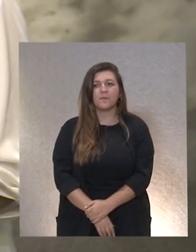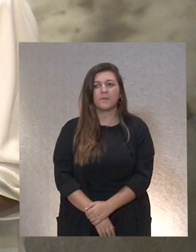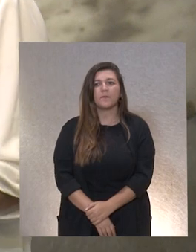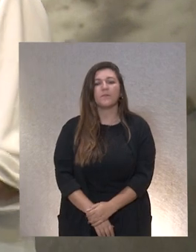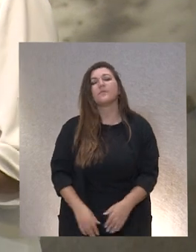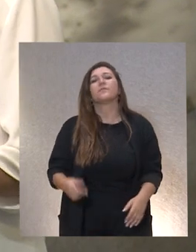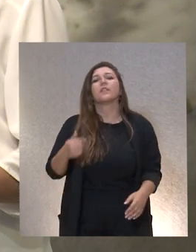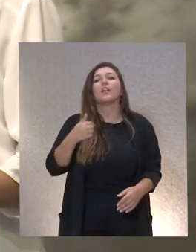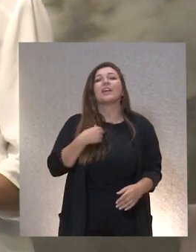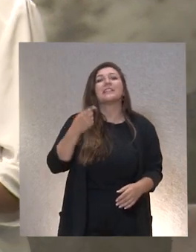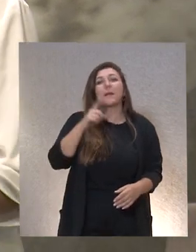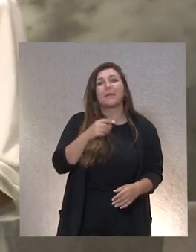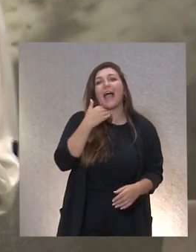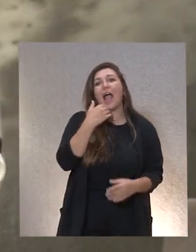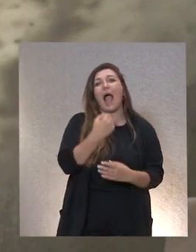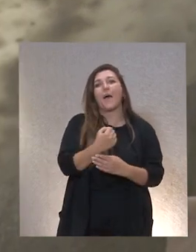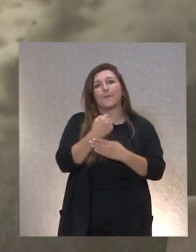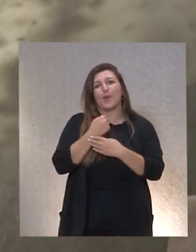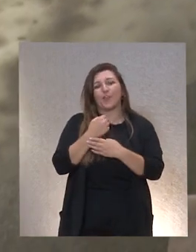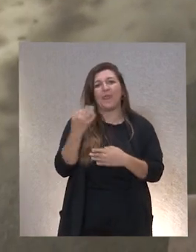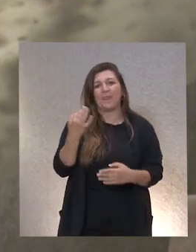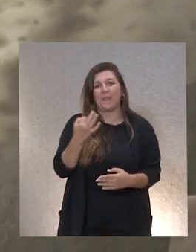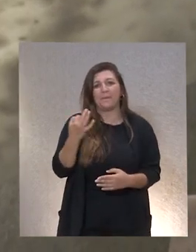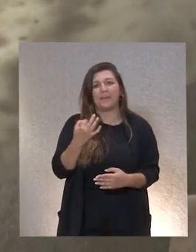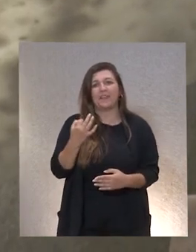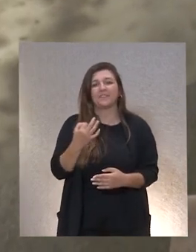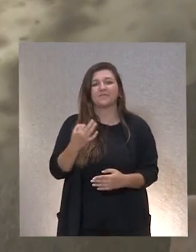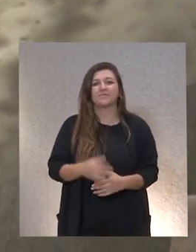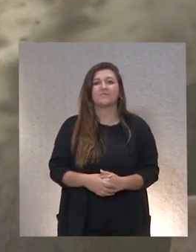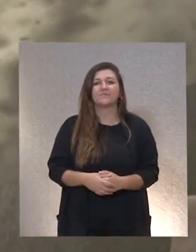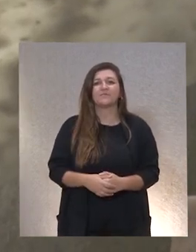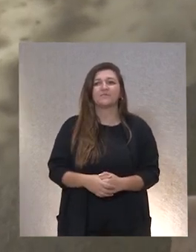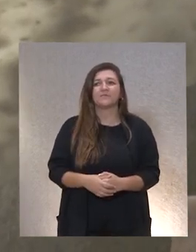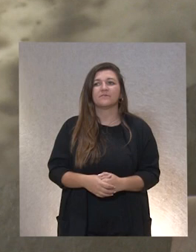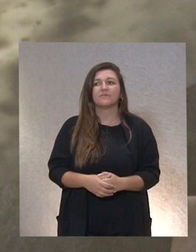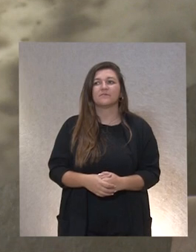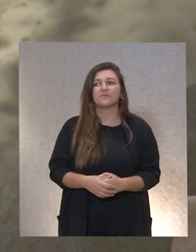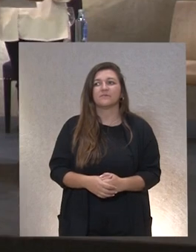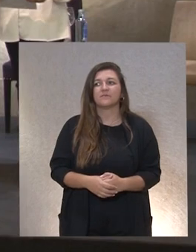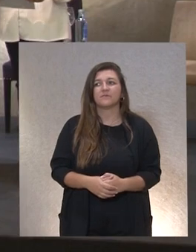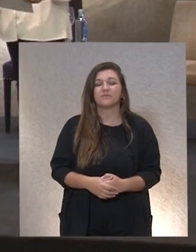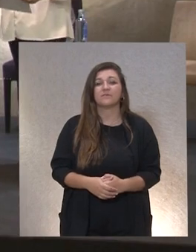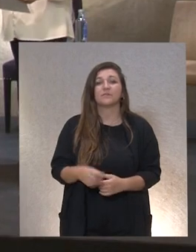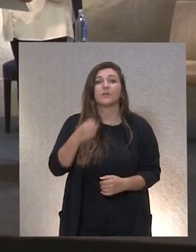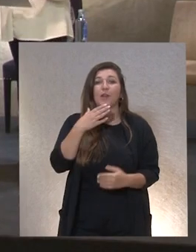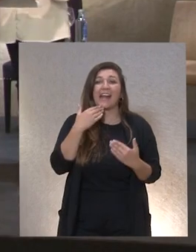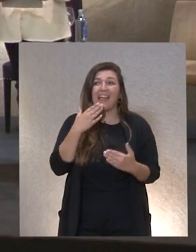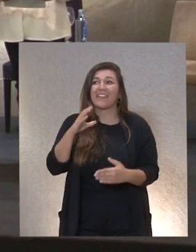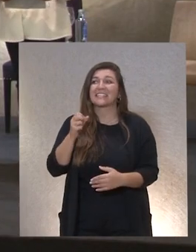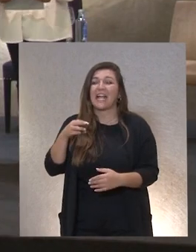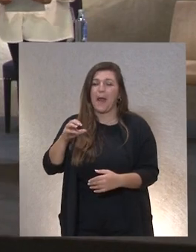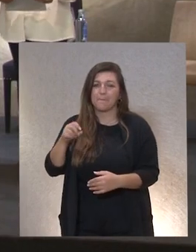bueno yo también necesito mi apoyo si no lo traigo escrito igual me salgo por donde no debo bueno gracias Carmen